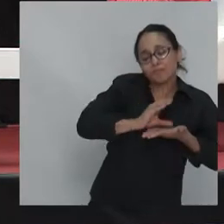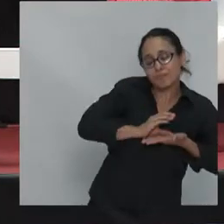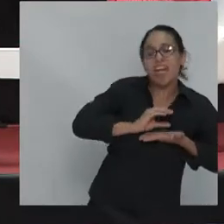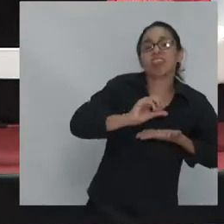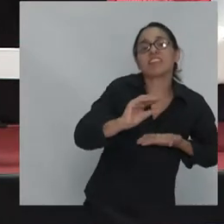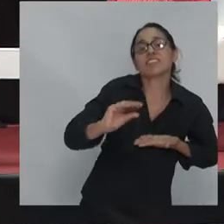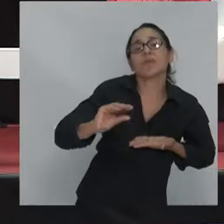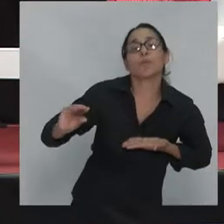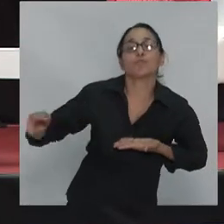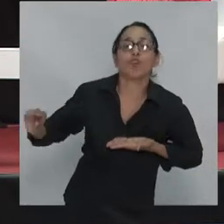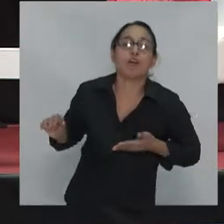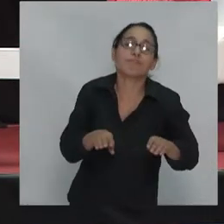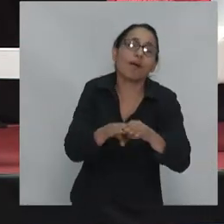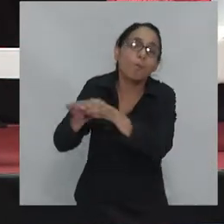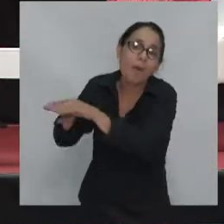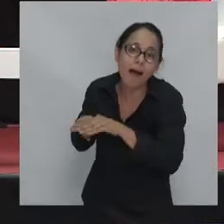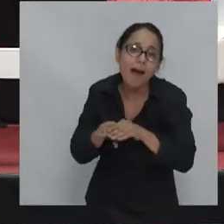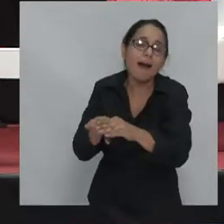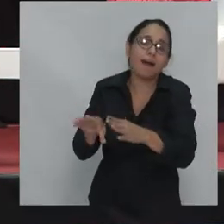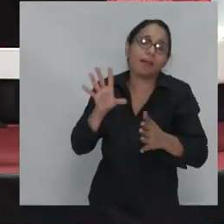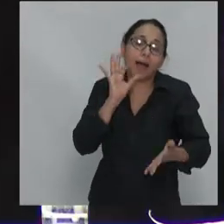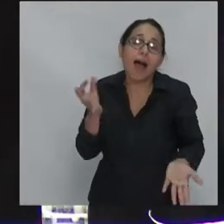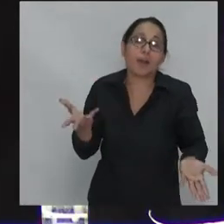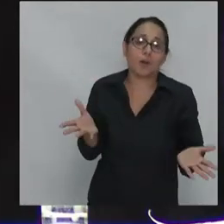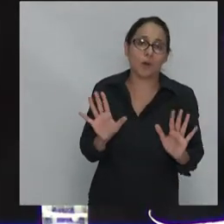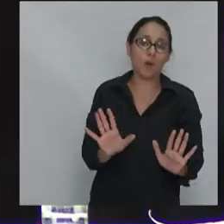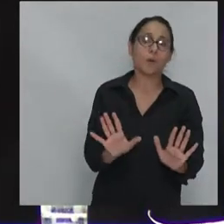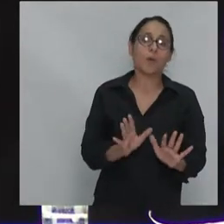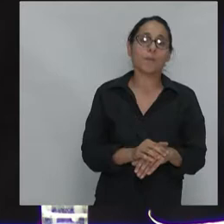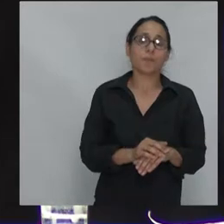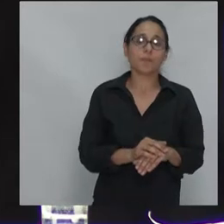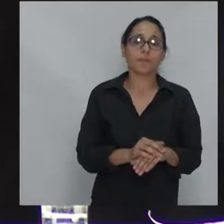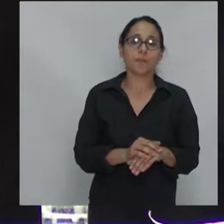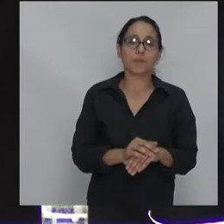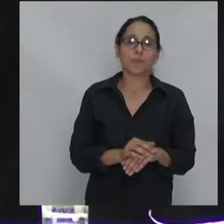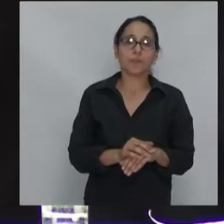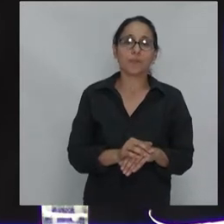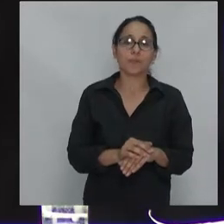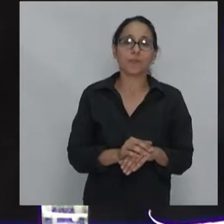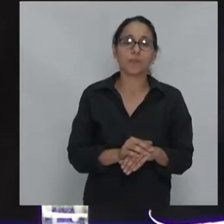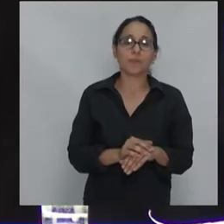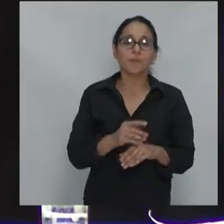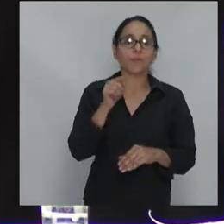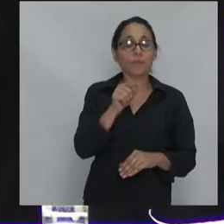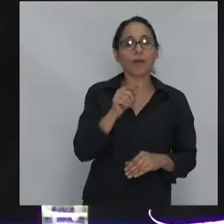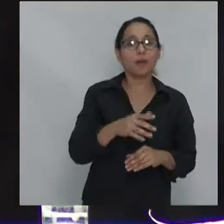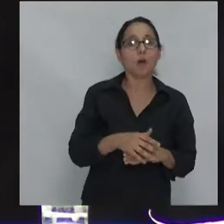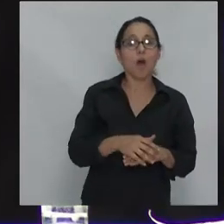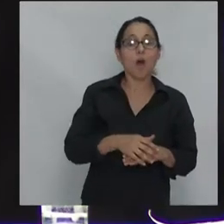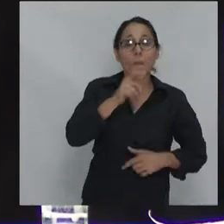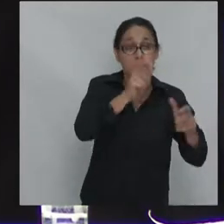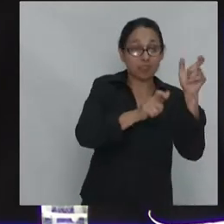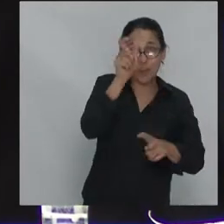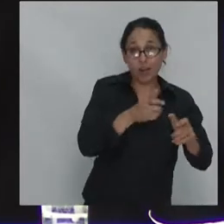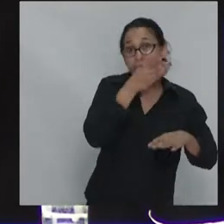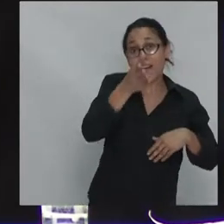de manera un poco más humana la globalización neoliberal. Y eso evidentemente llegó a una situación en la cual, cuando los ciudadanos iban a